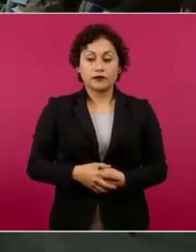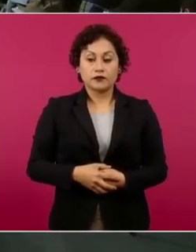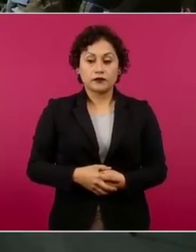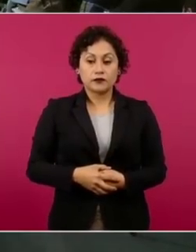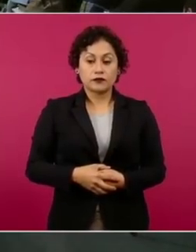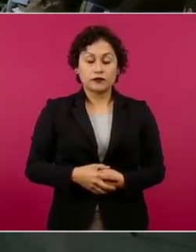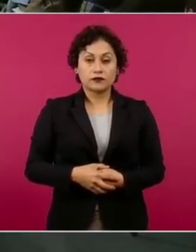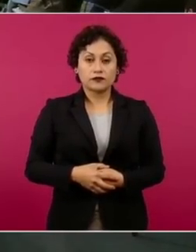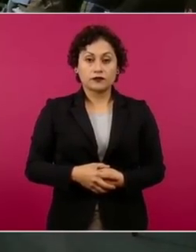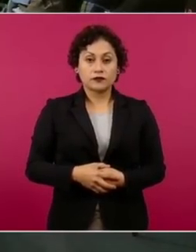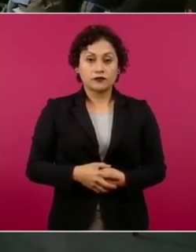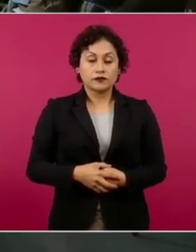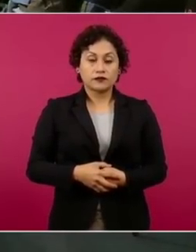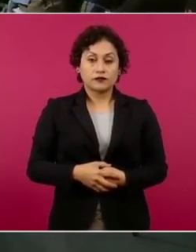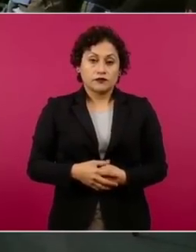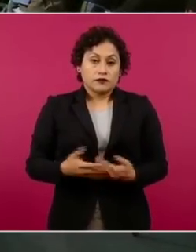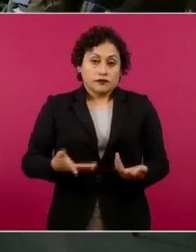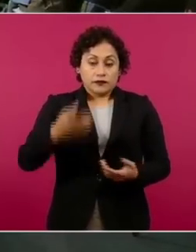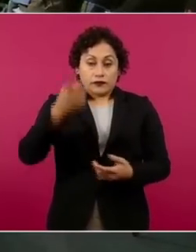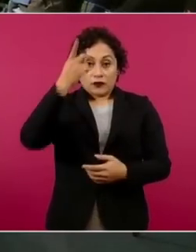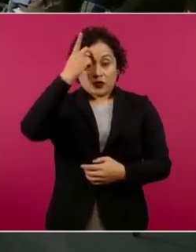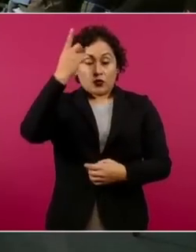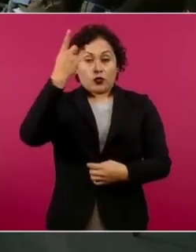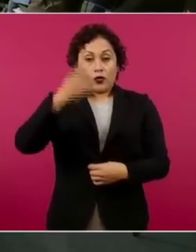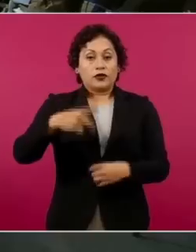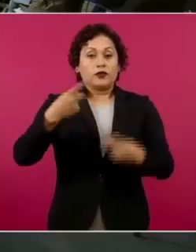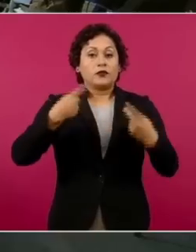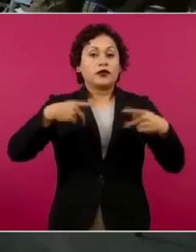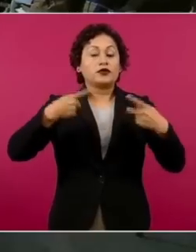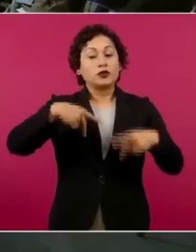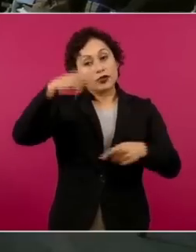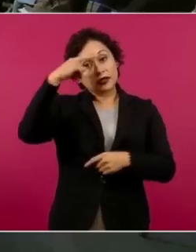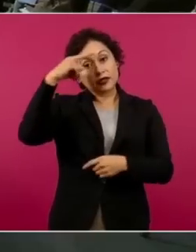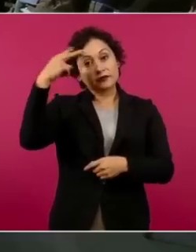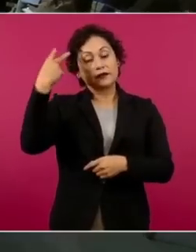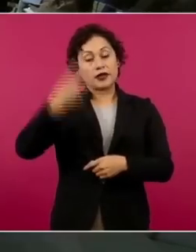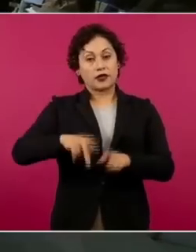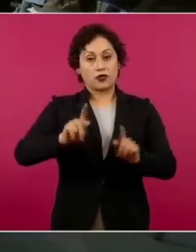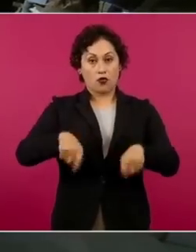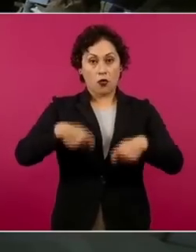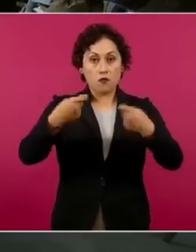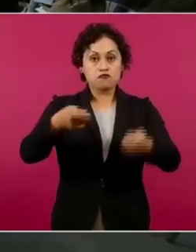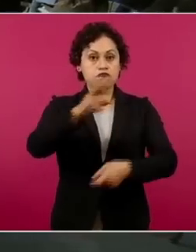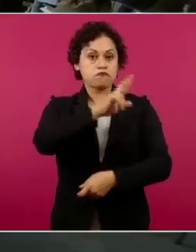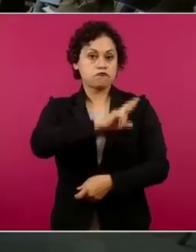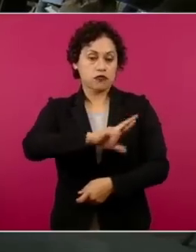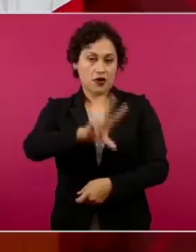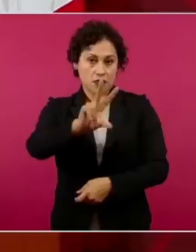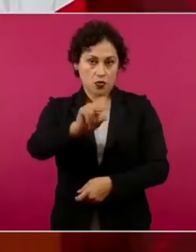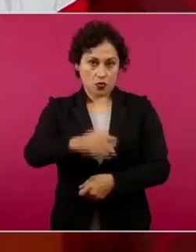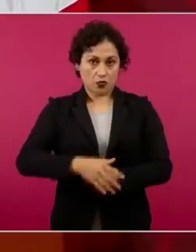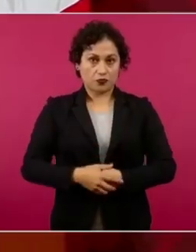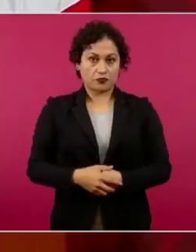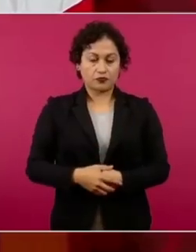mexicanos, pues que no es una concesión en sí. Entonces, que nos